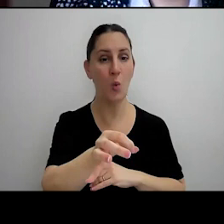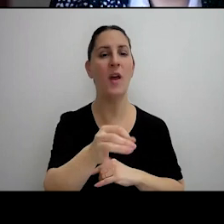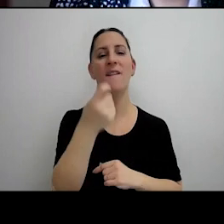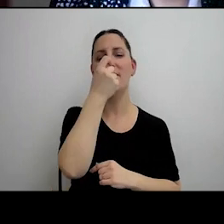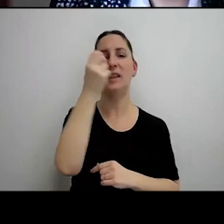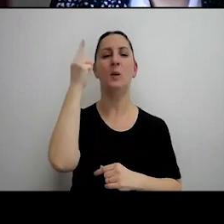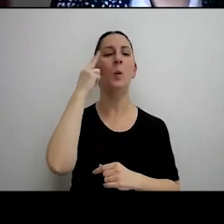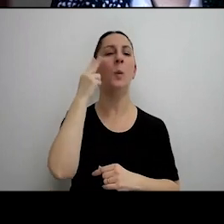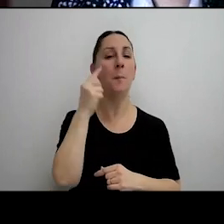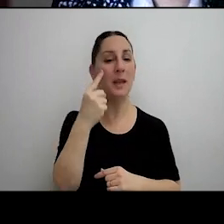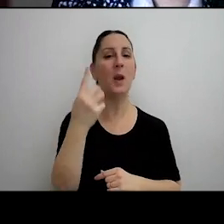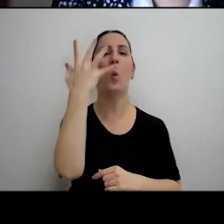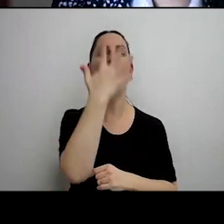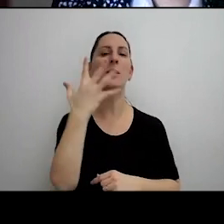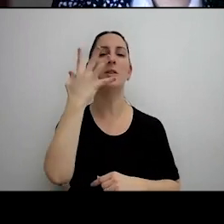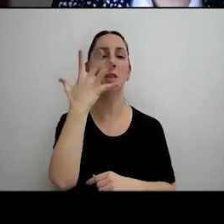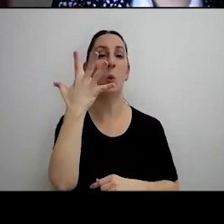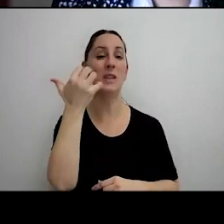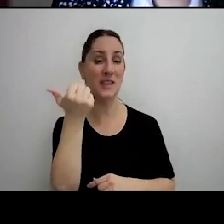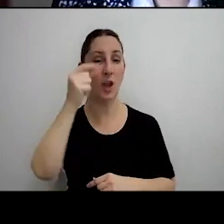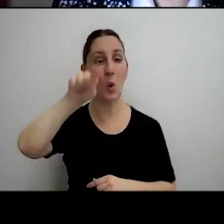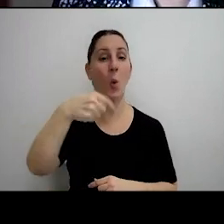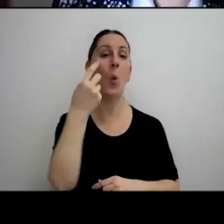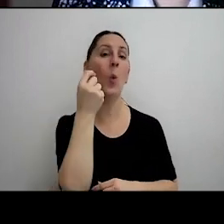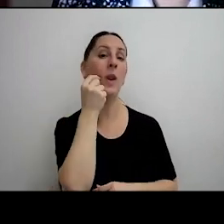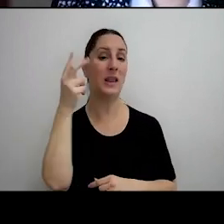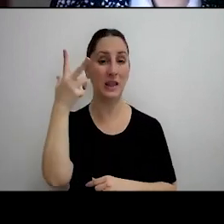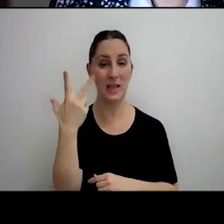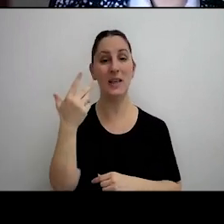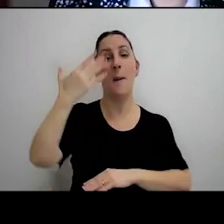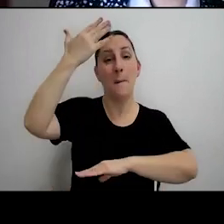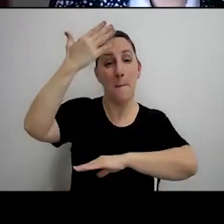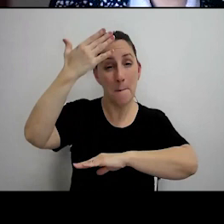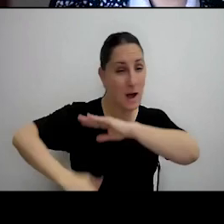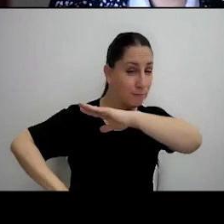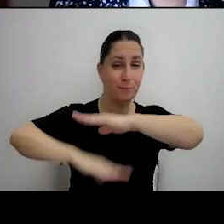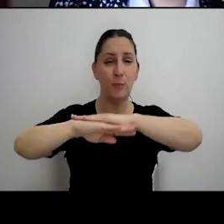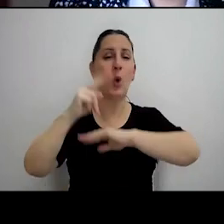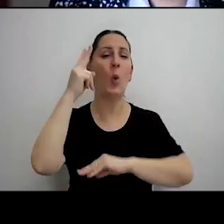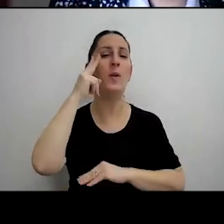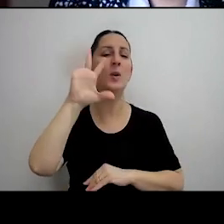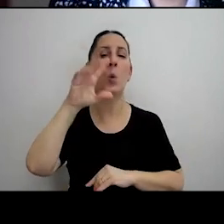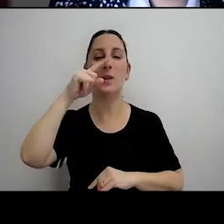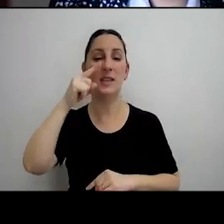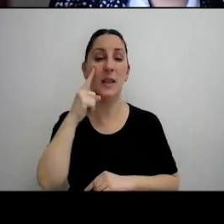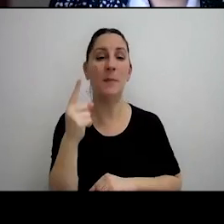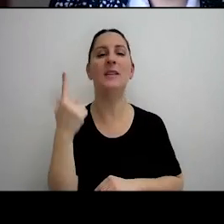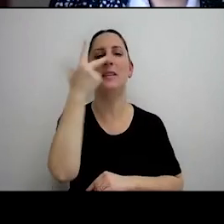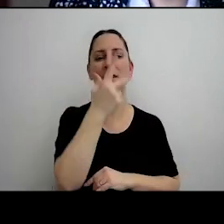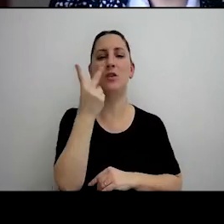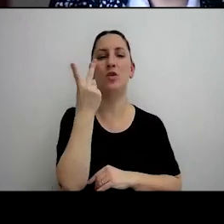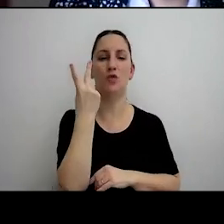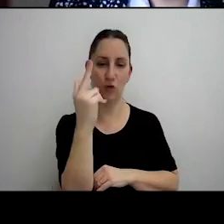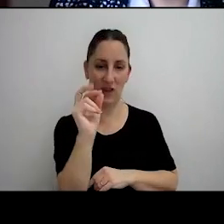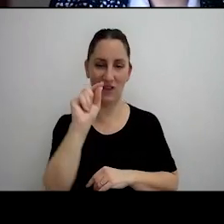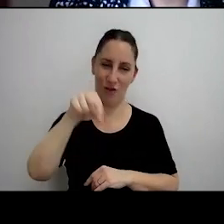29.456,43 y el máximo 957.320